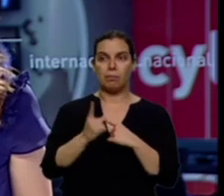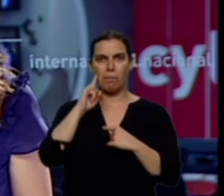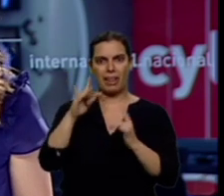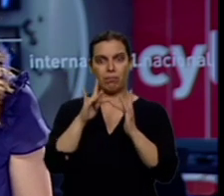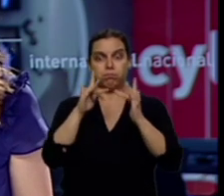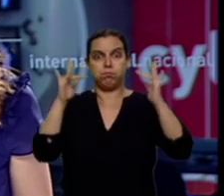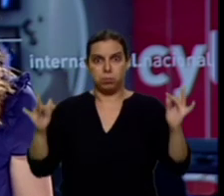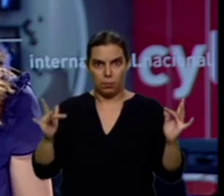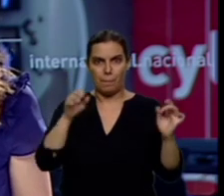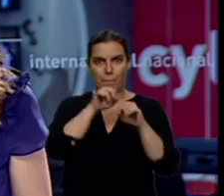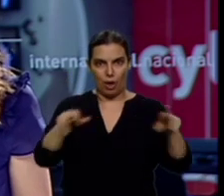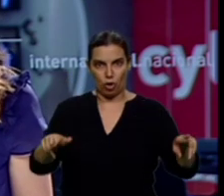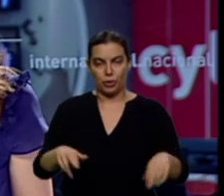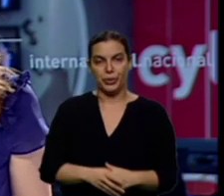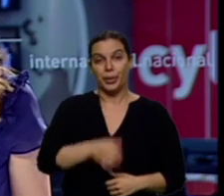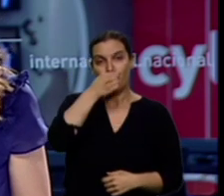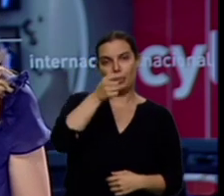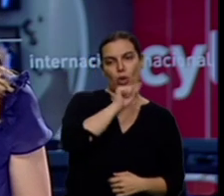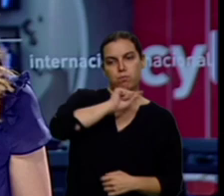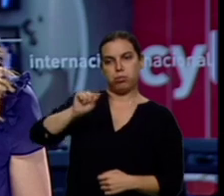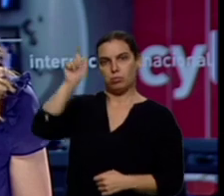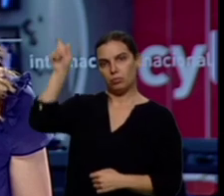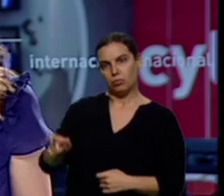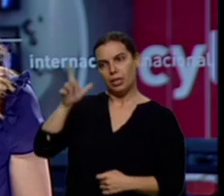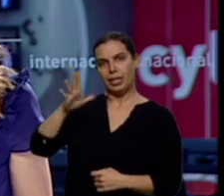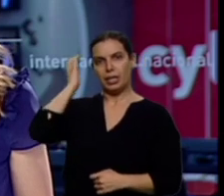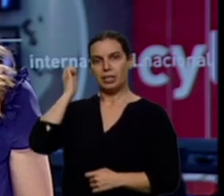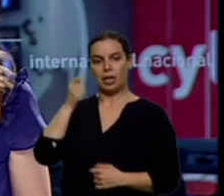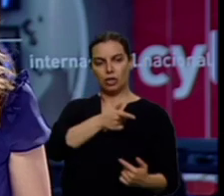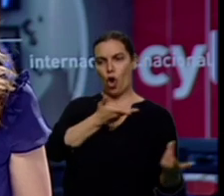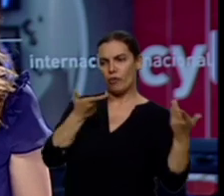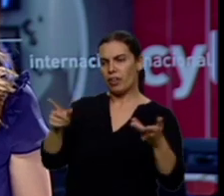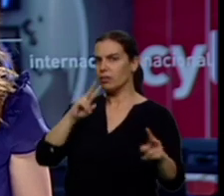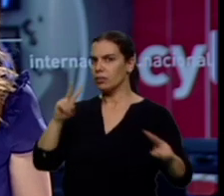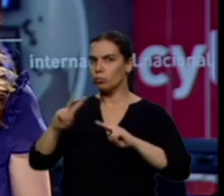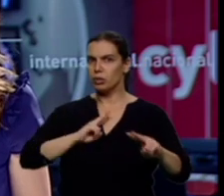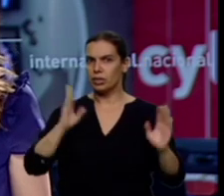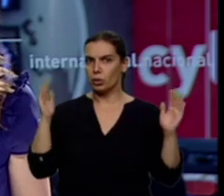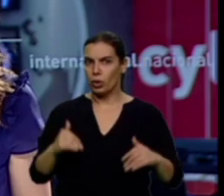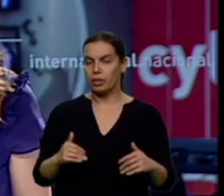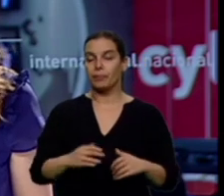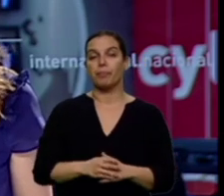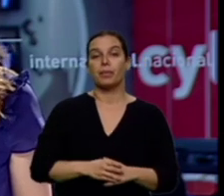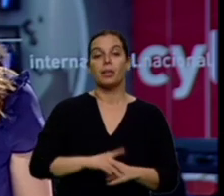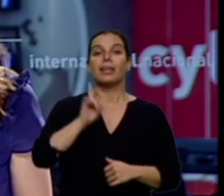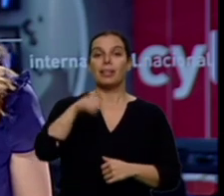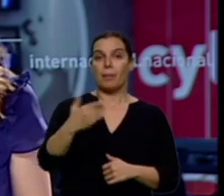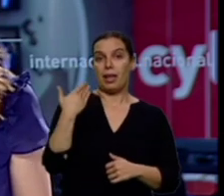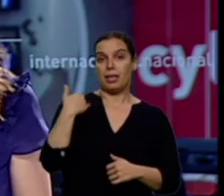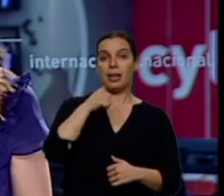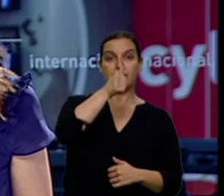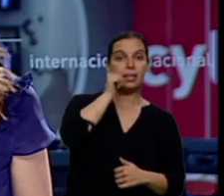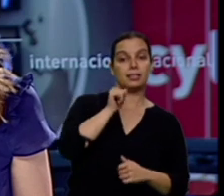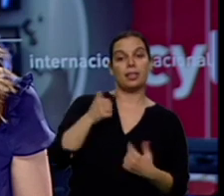El PSOE le ha recriminado a Iglesias que no haya respondido a las ofertas socialistas. Casado, con quien también se ha reunido Sánchez, le pide que